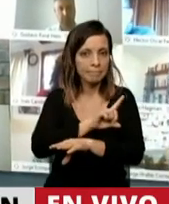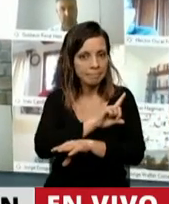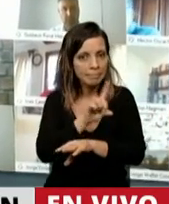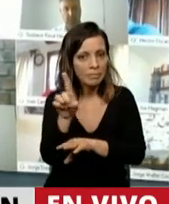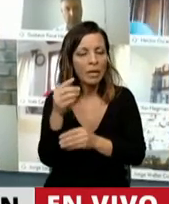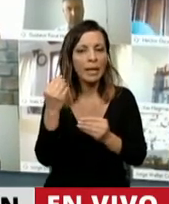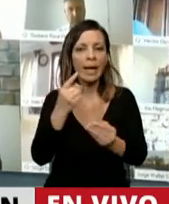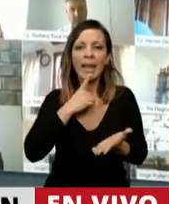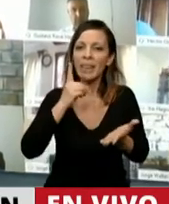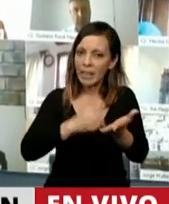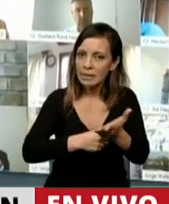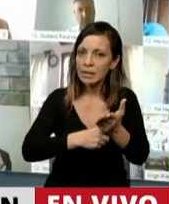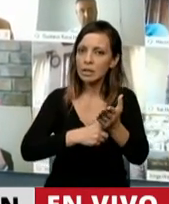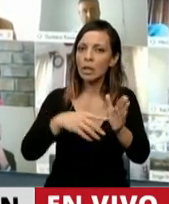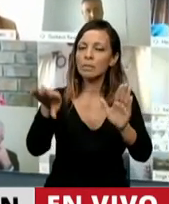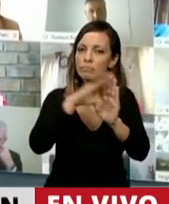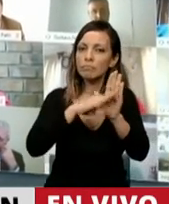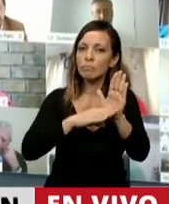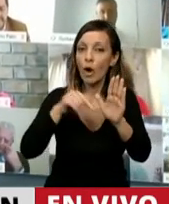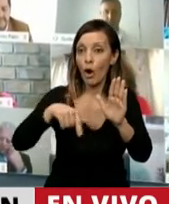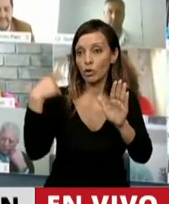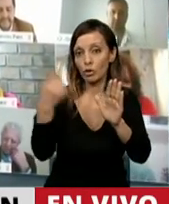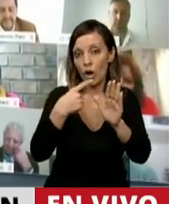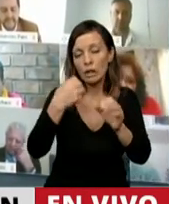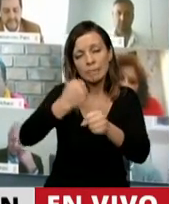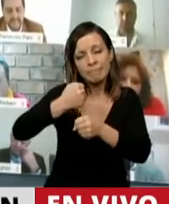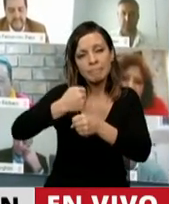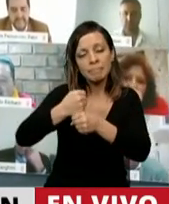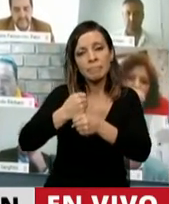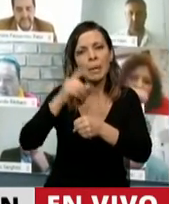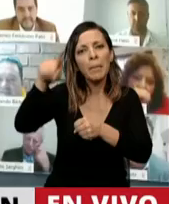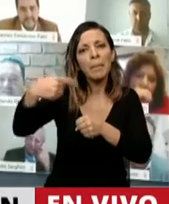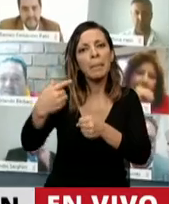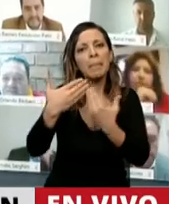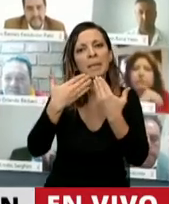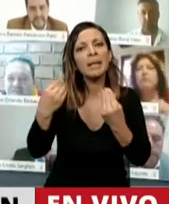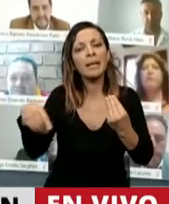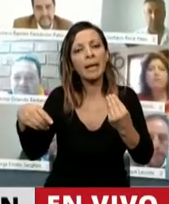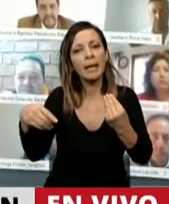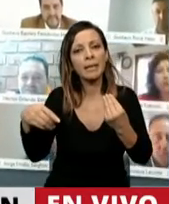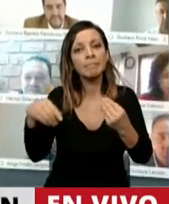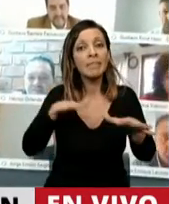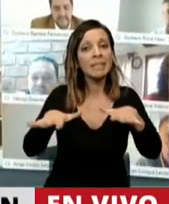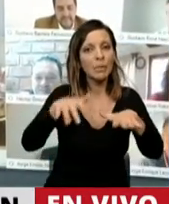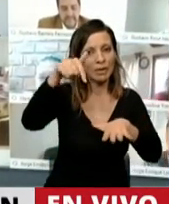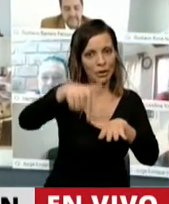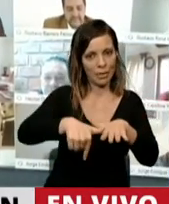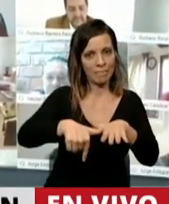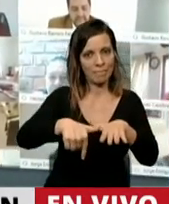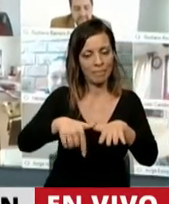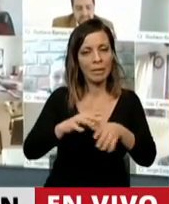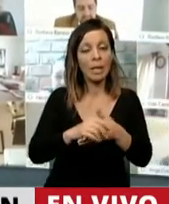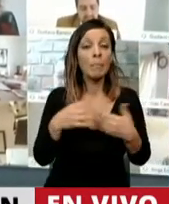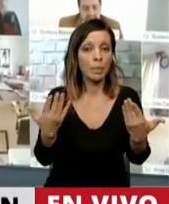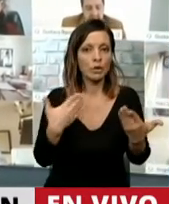todas las medidas por las que nos encontramos hoy trabajando están motivadas y enmarcadas en la coyuntura, por lo que